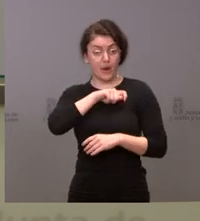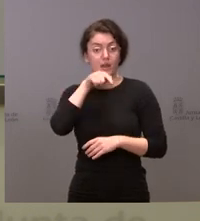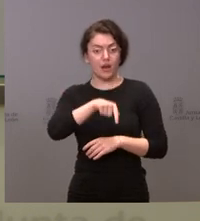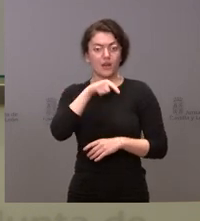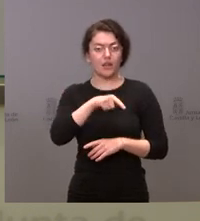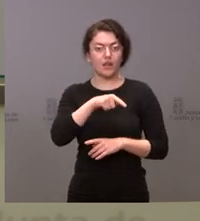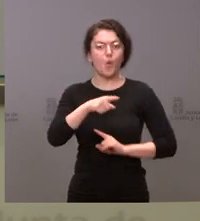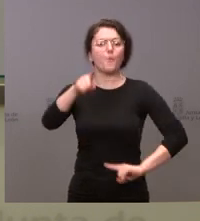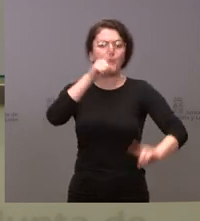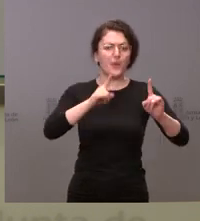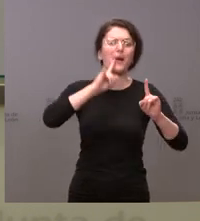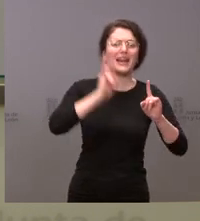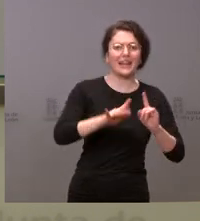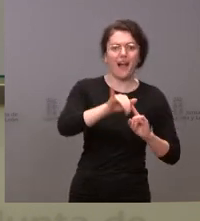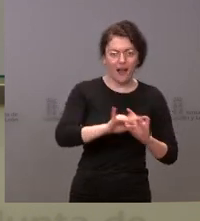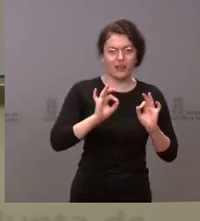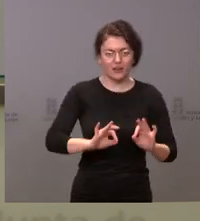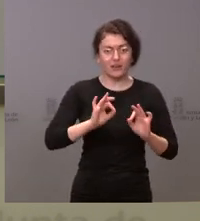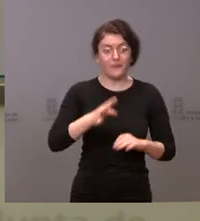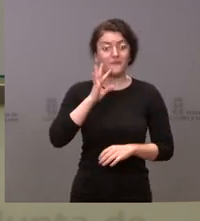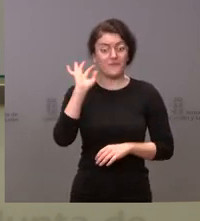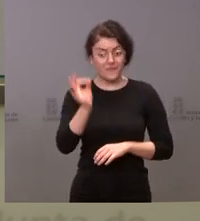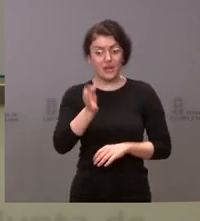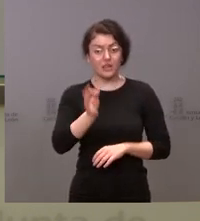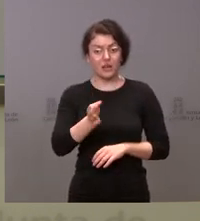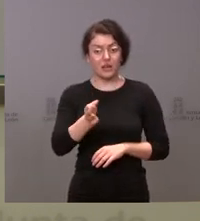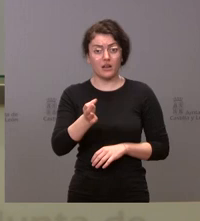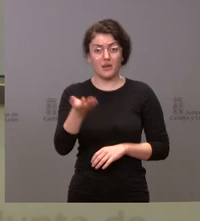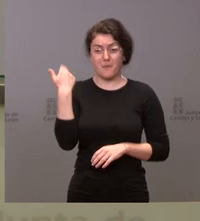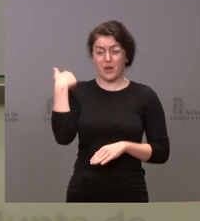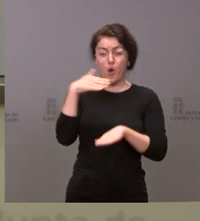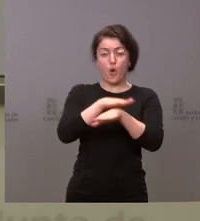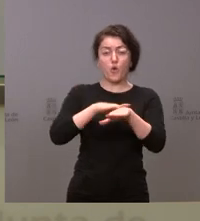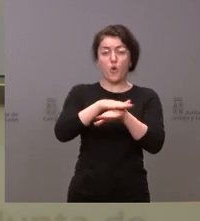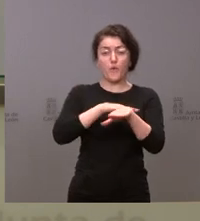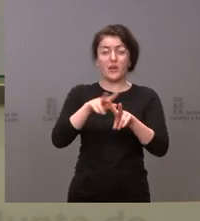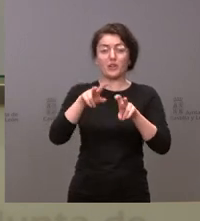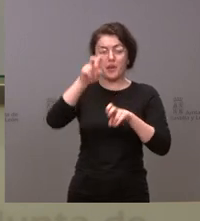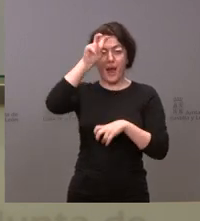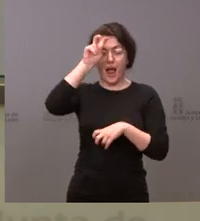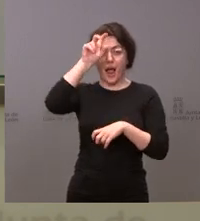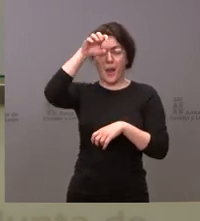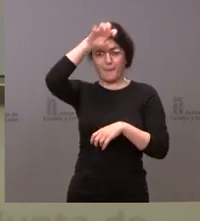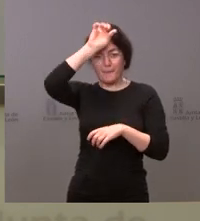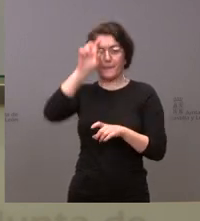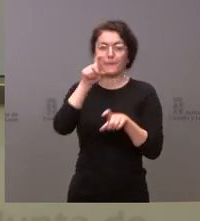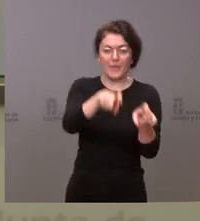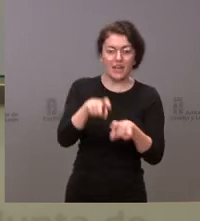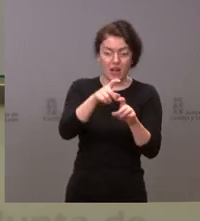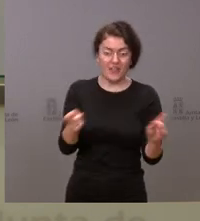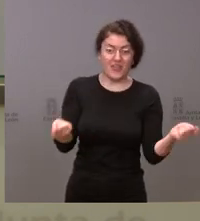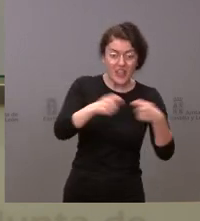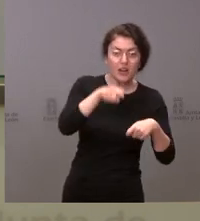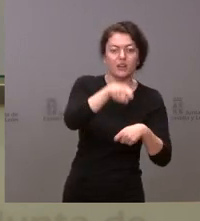materia energética. Cada vez se ve más que fue un error por parte del Gobierno cerrar las minas, fue un error por parte del Gobierno